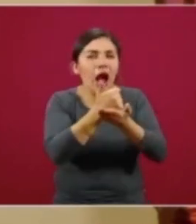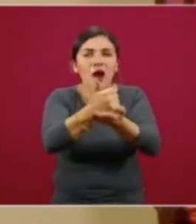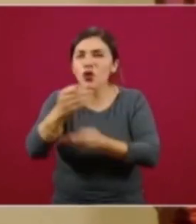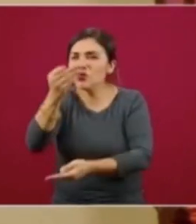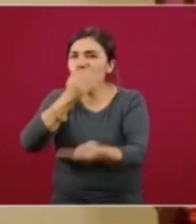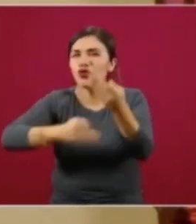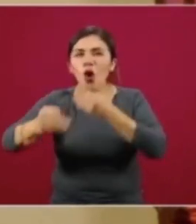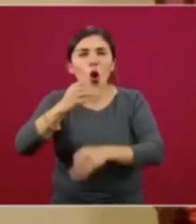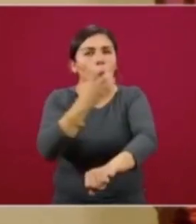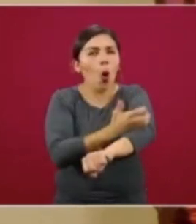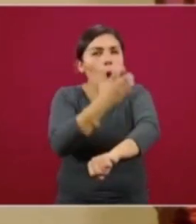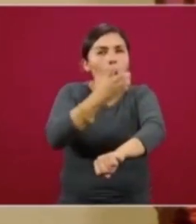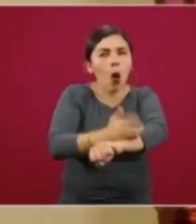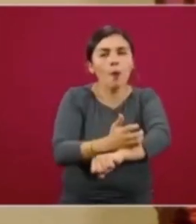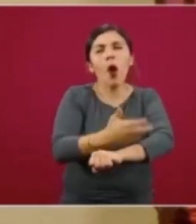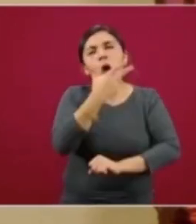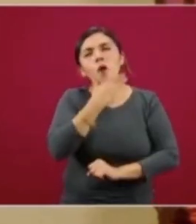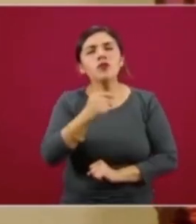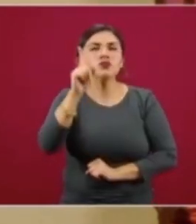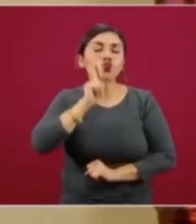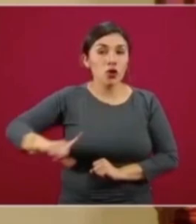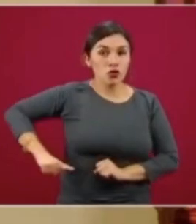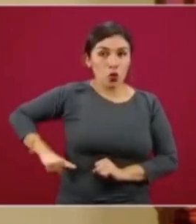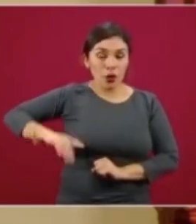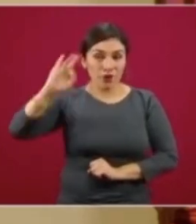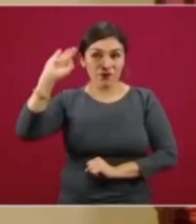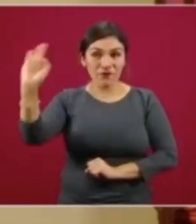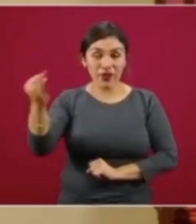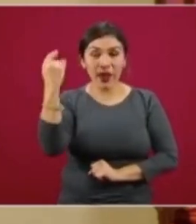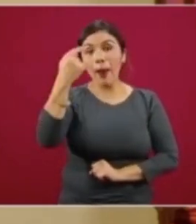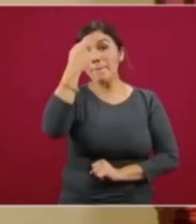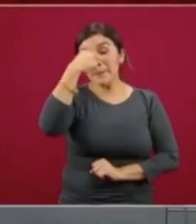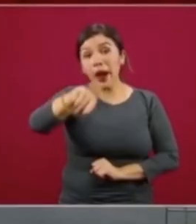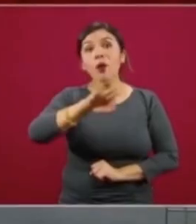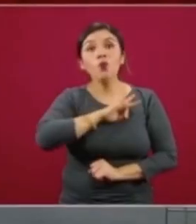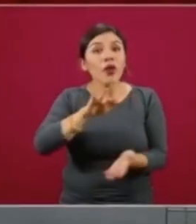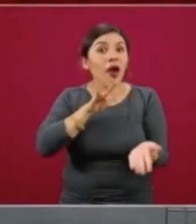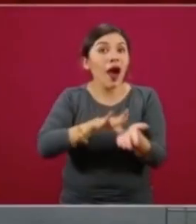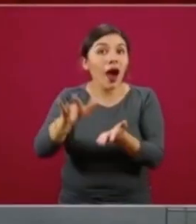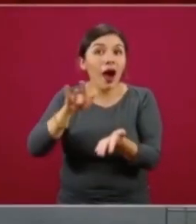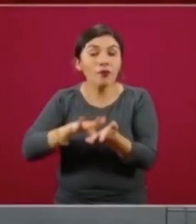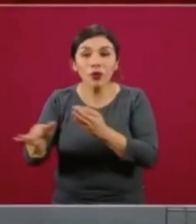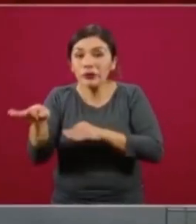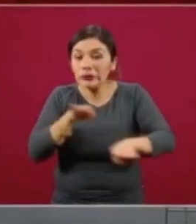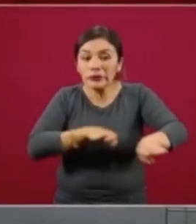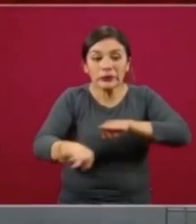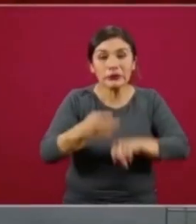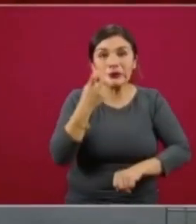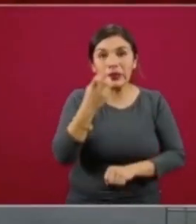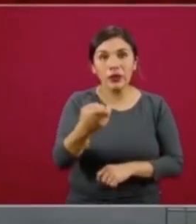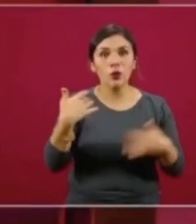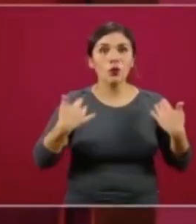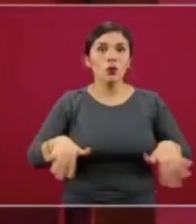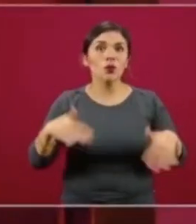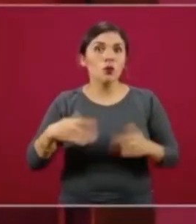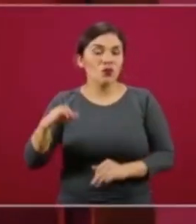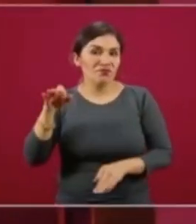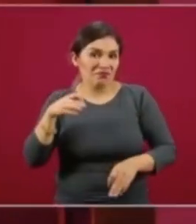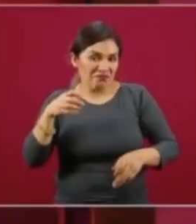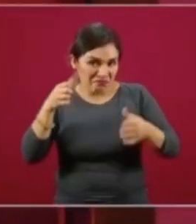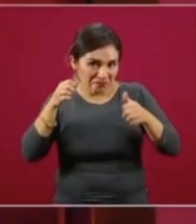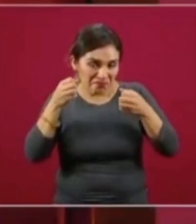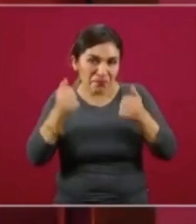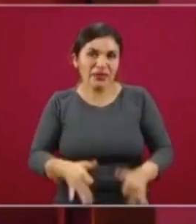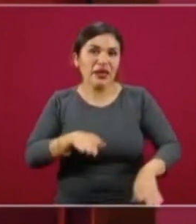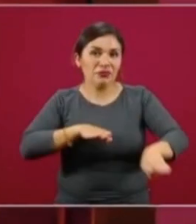nuestros compañeros y compañeras del gobierno federal para apoyarnos en esta gran tarea. Se volvió